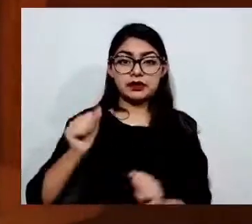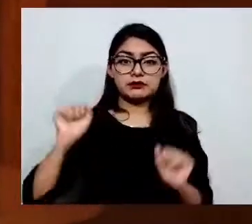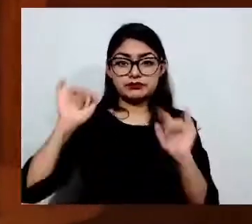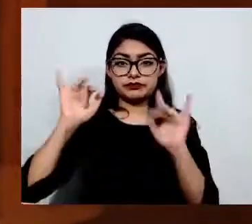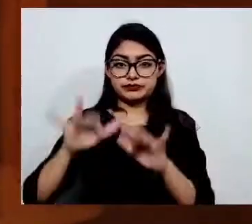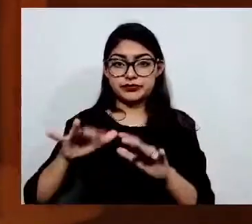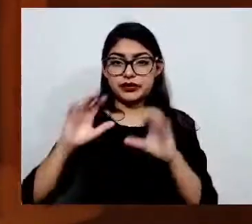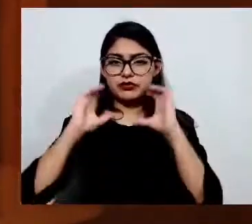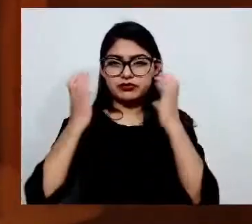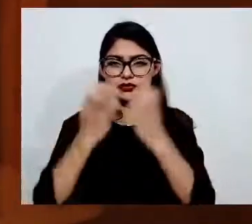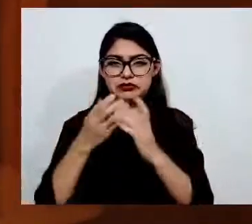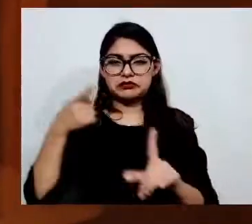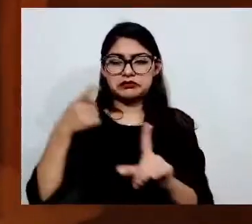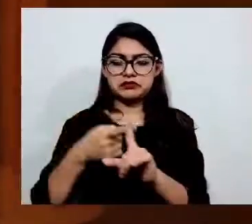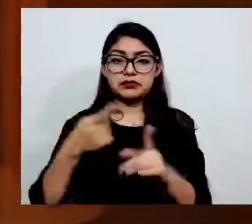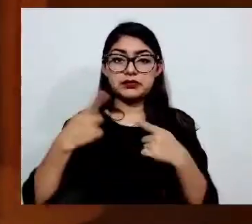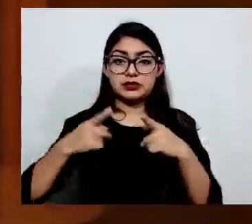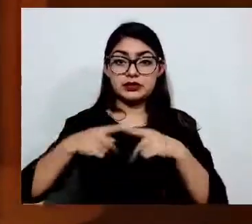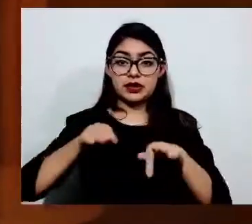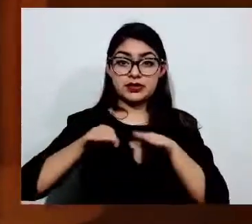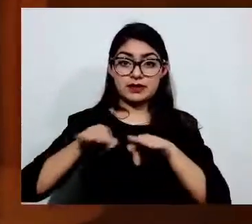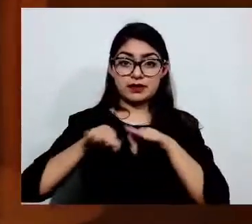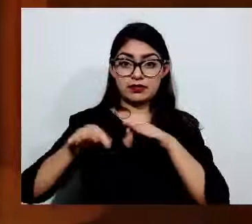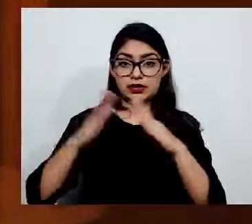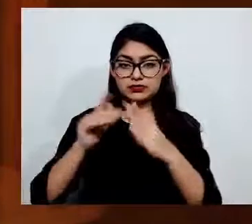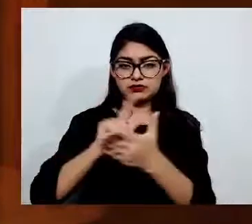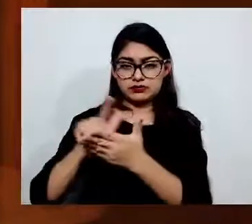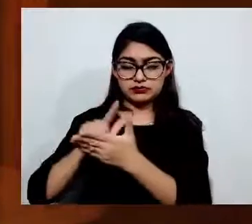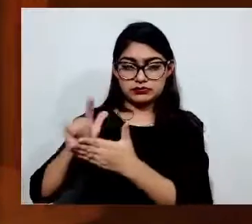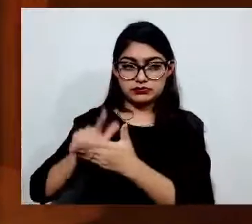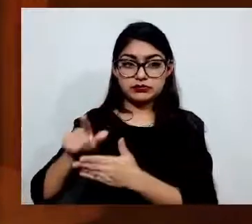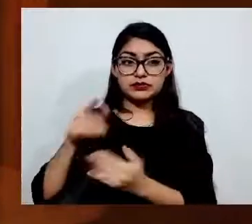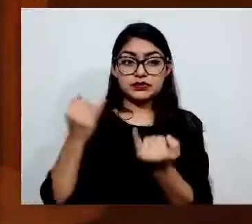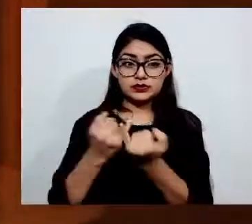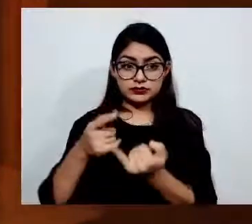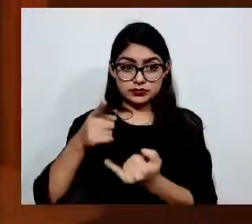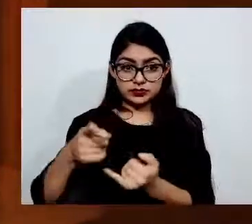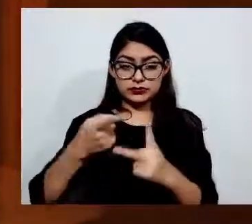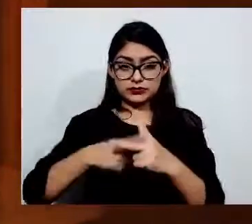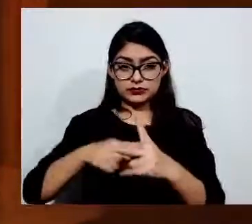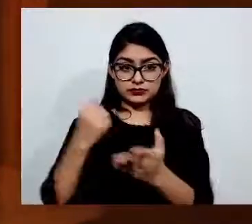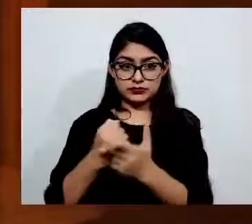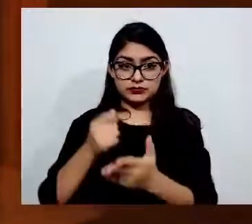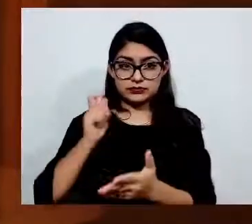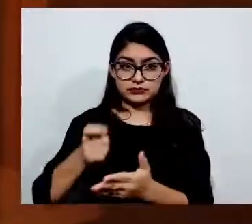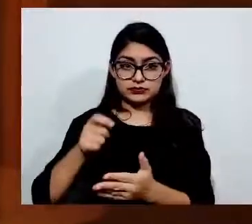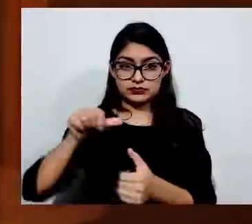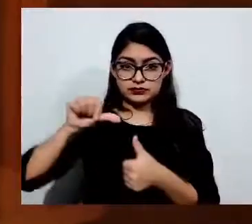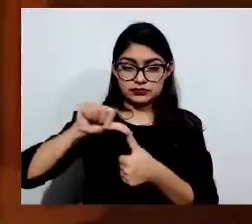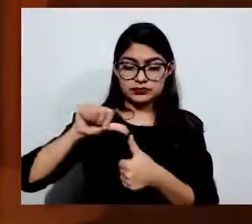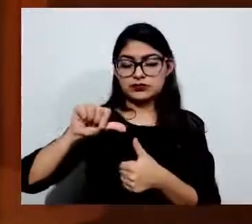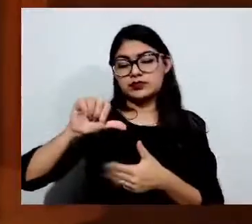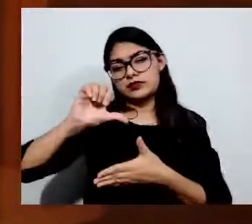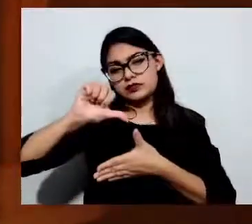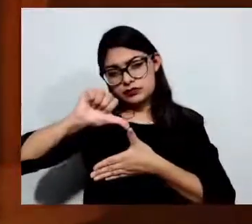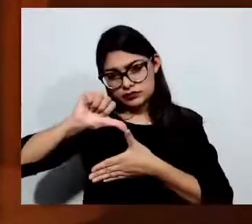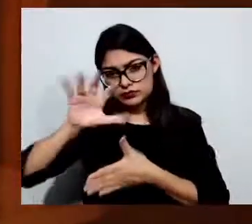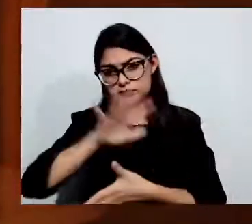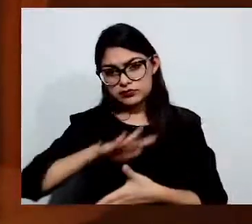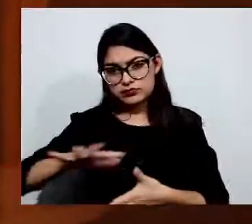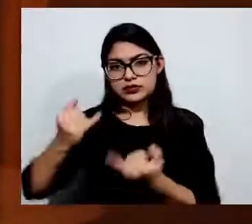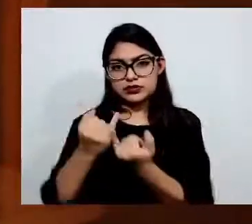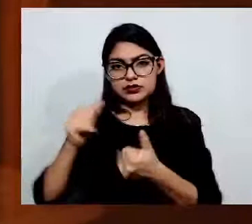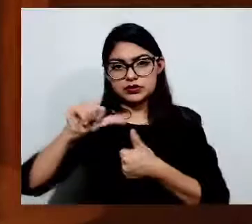la Confederación Latinoamericana y del Caribe de Trabajadoras del Hogar y se instituyó el 30 de marzo